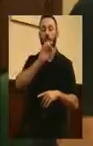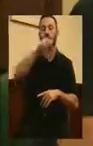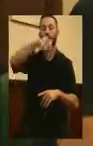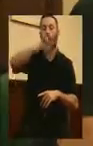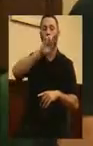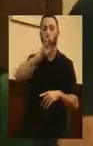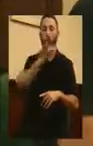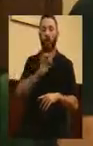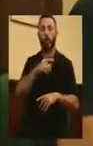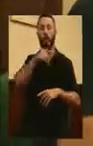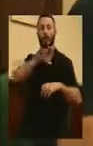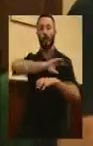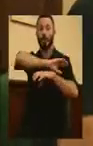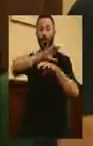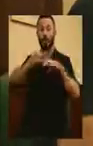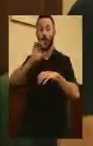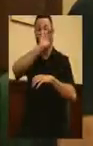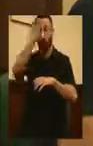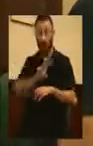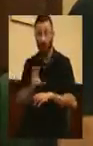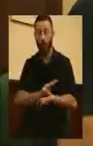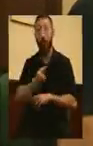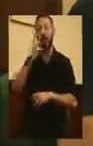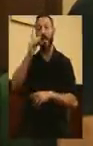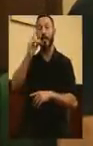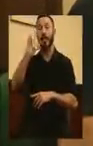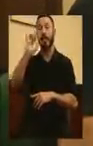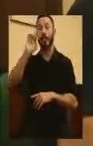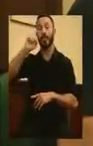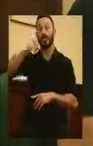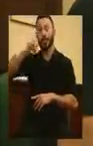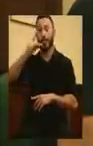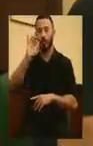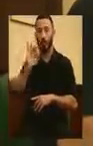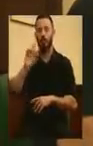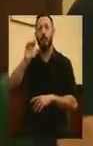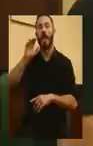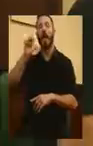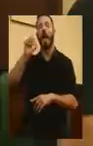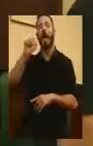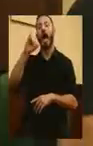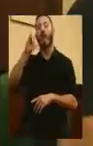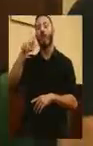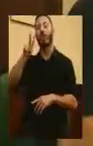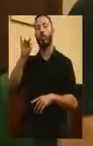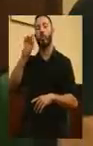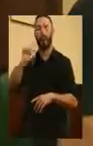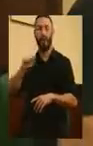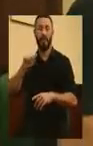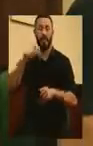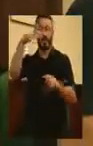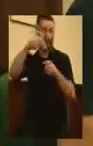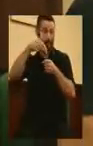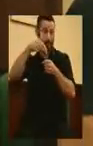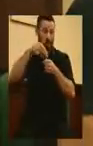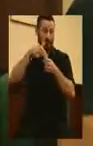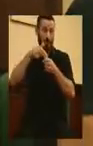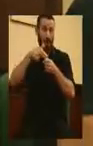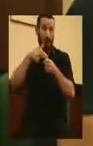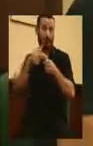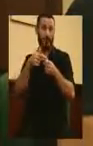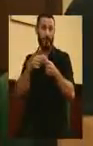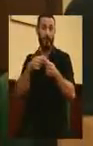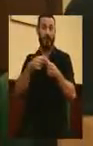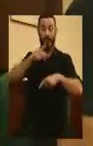y el dióxido de azufre. De ello, los tres primeros están causados mayoritariamente por la combustión de derivados del petróleo en los vehículos